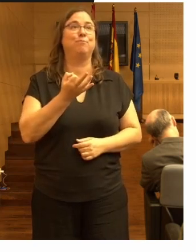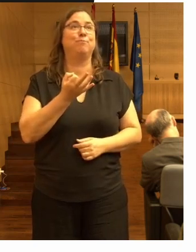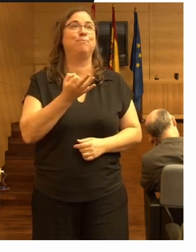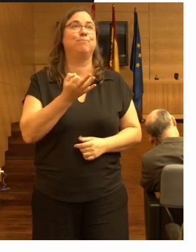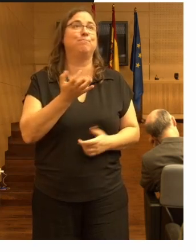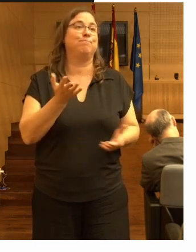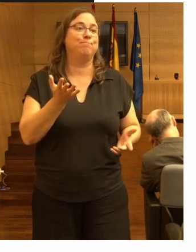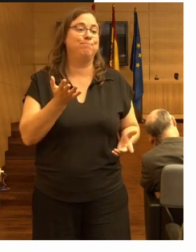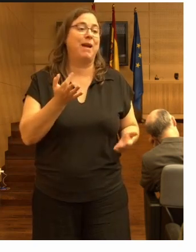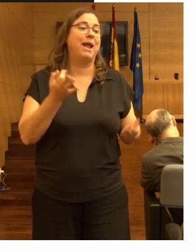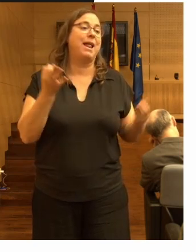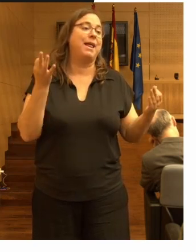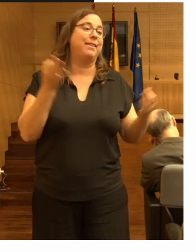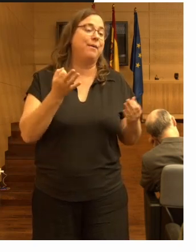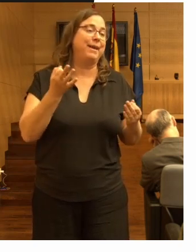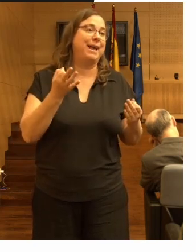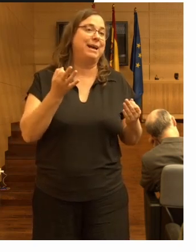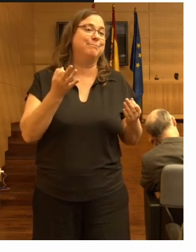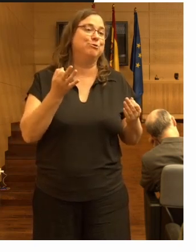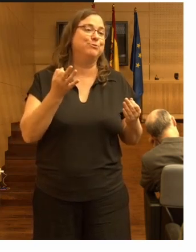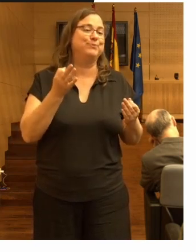se tendría terapia